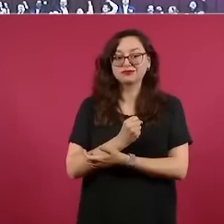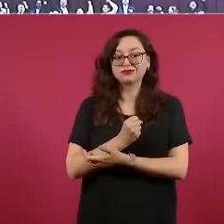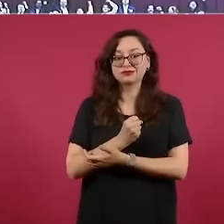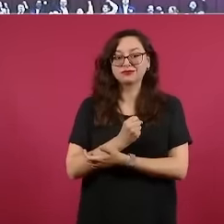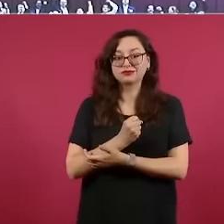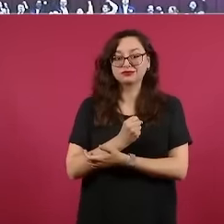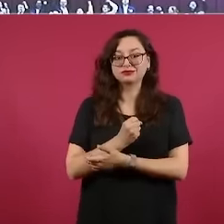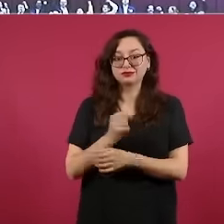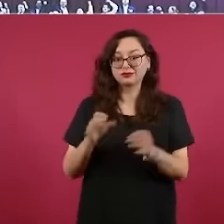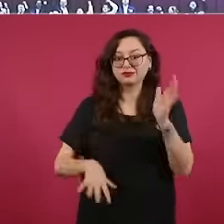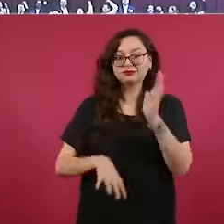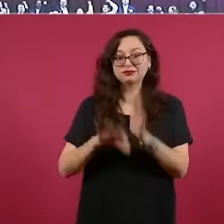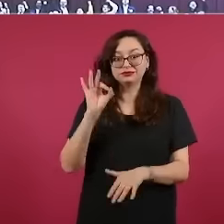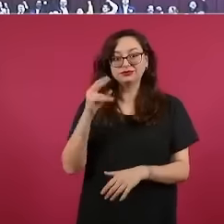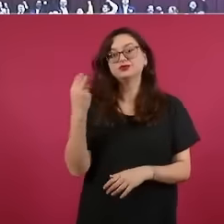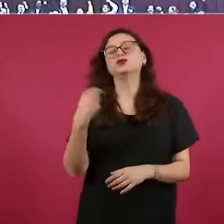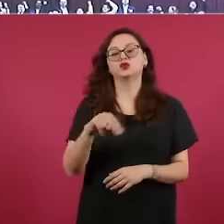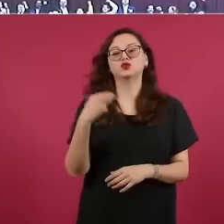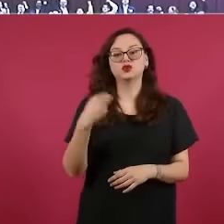rifa sale.